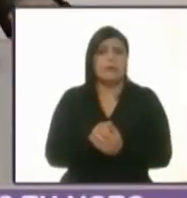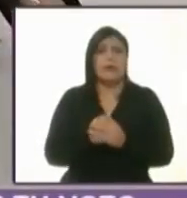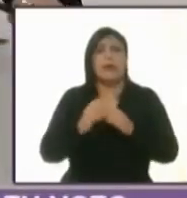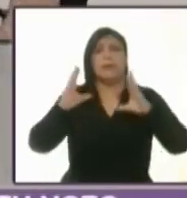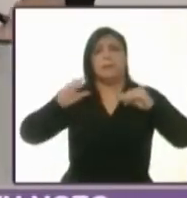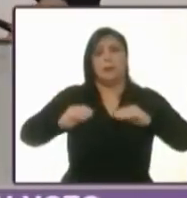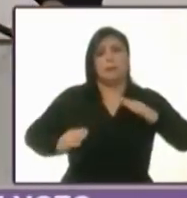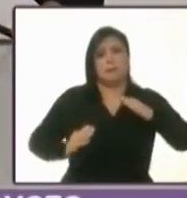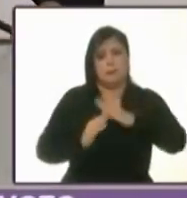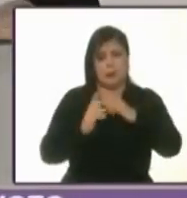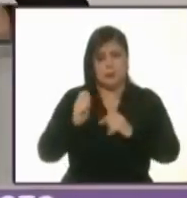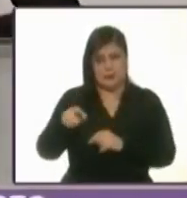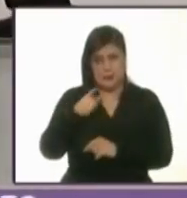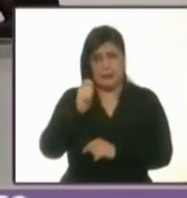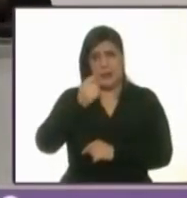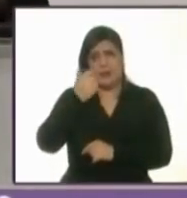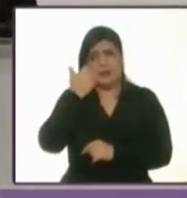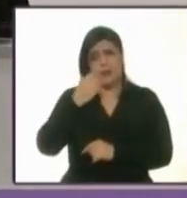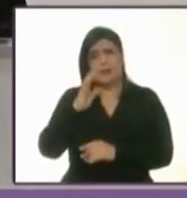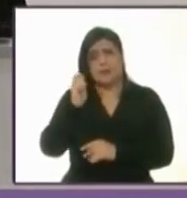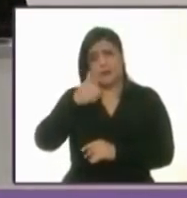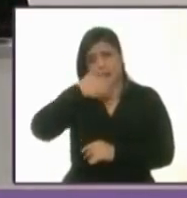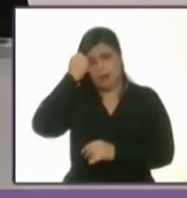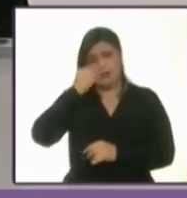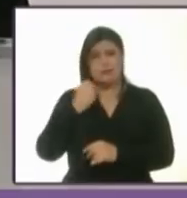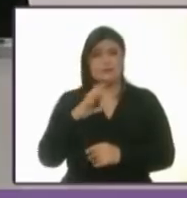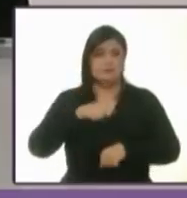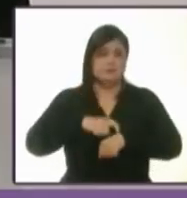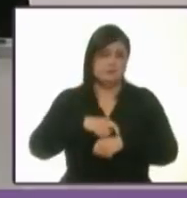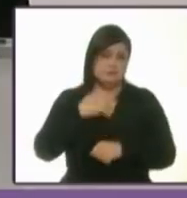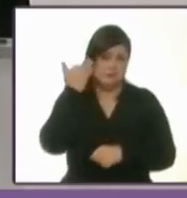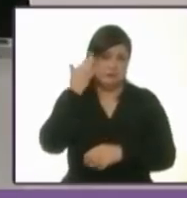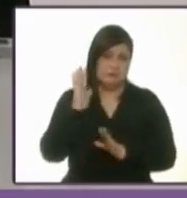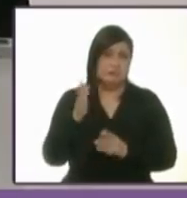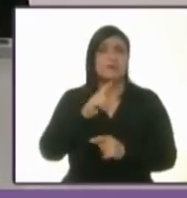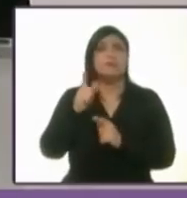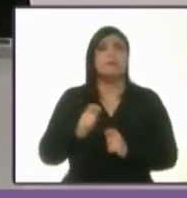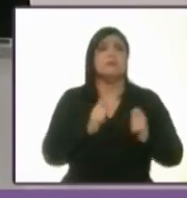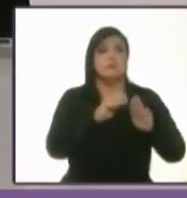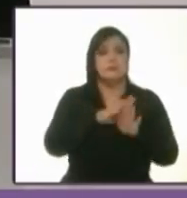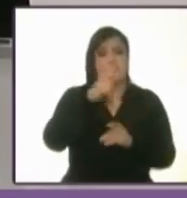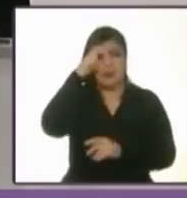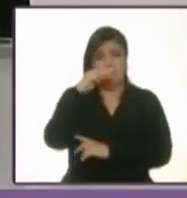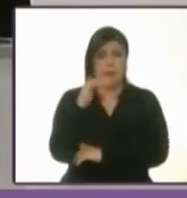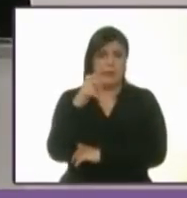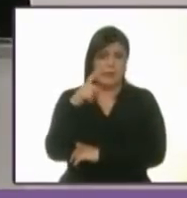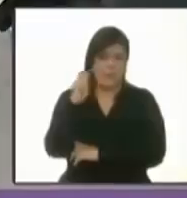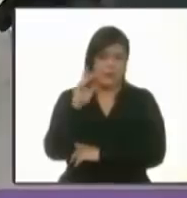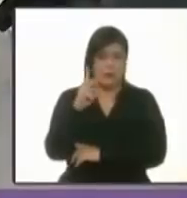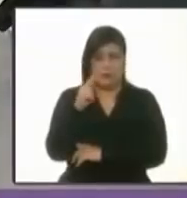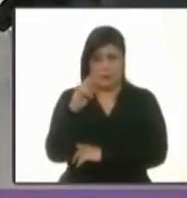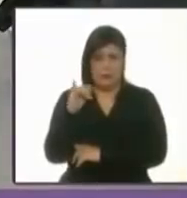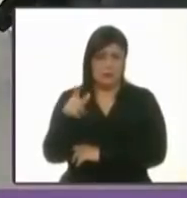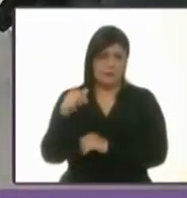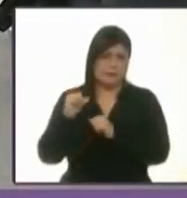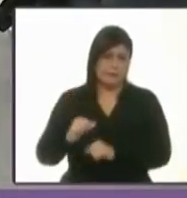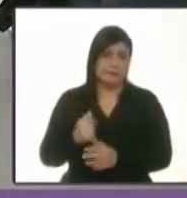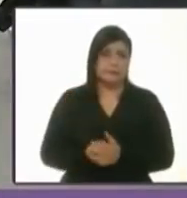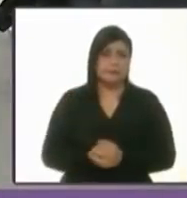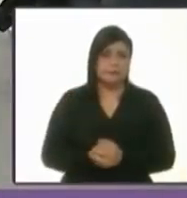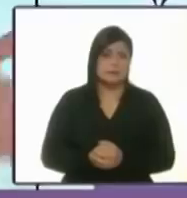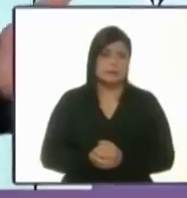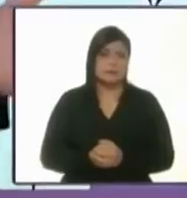Muchas gracias, candidato. Tiempo. y ahora tiene la palabra Miquel Arriola del Partido Revolucionario Institucional.